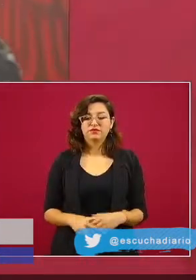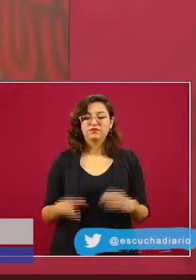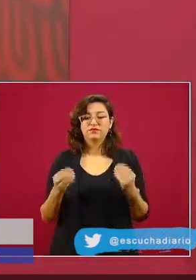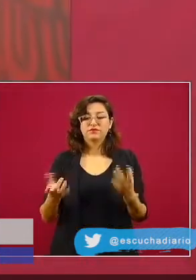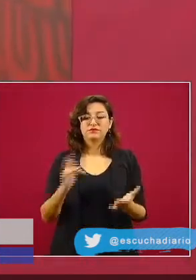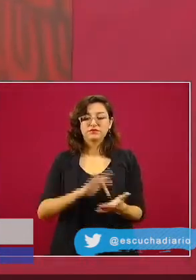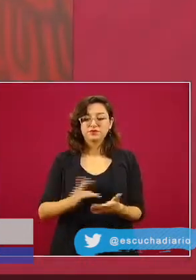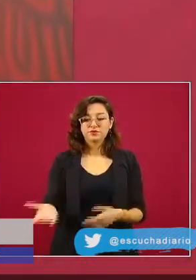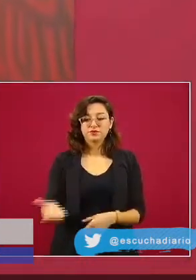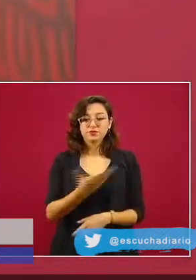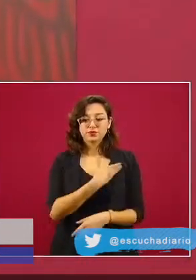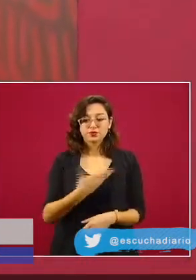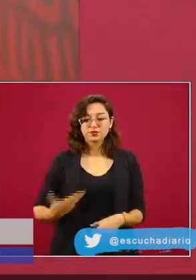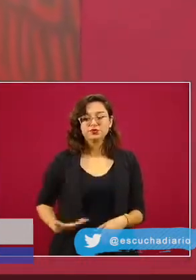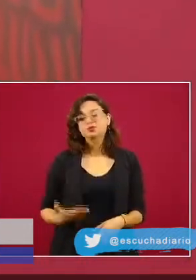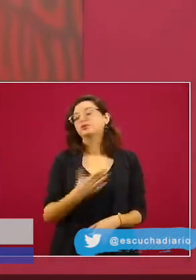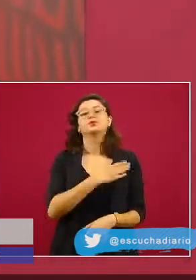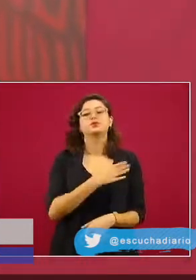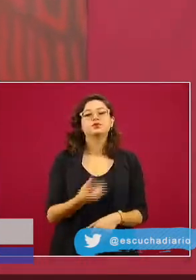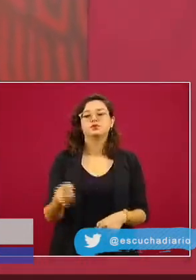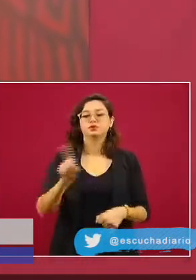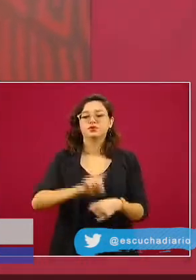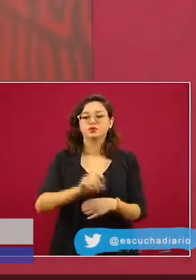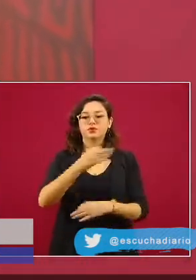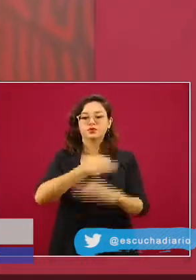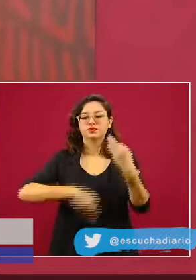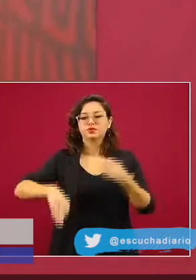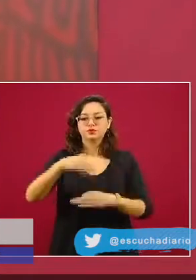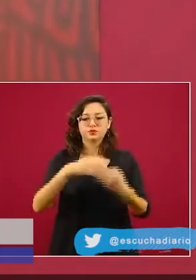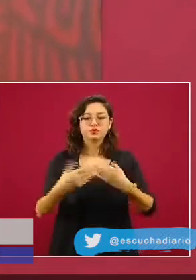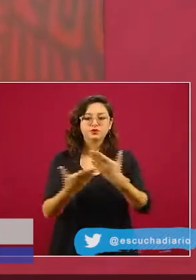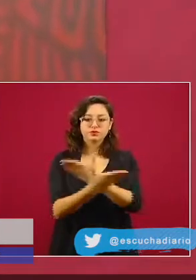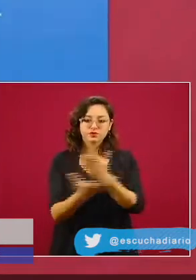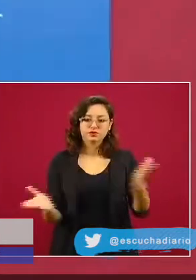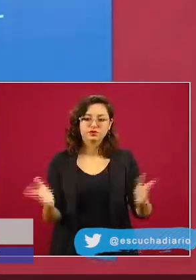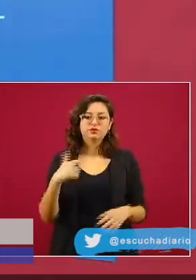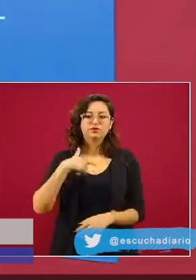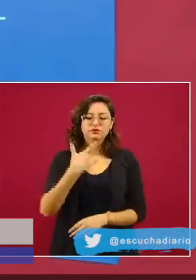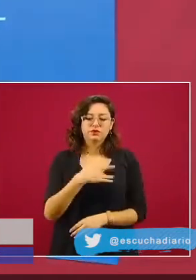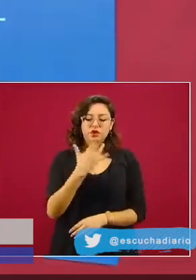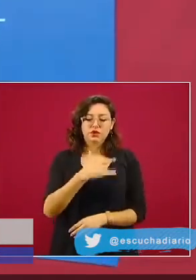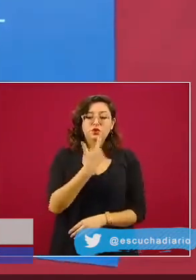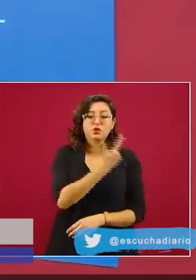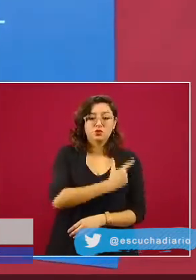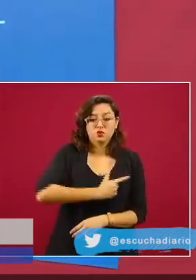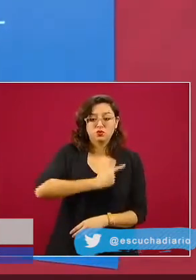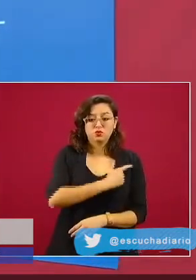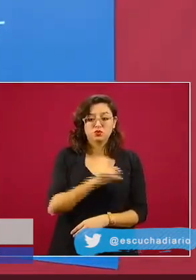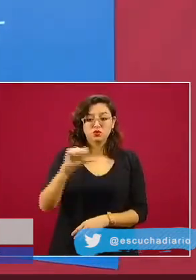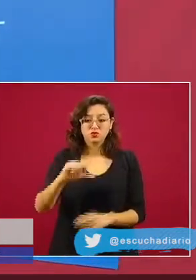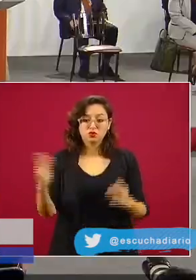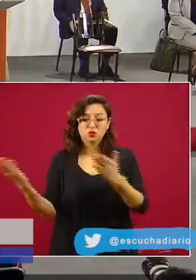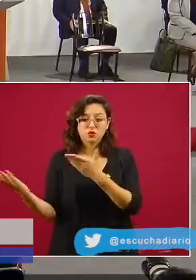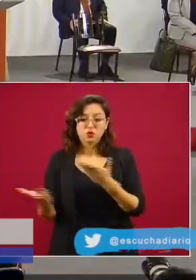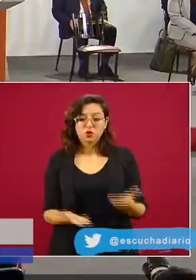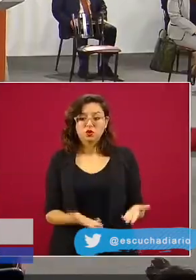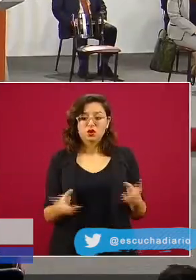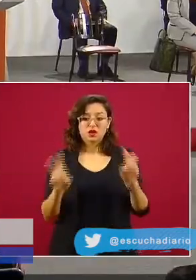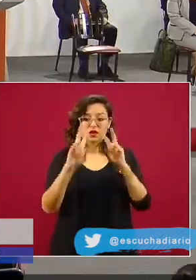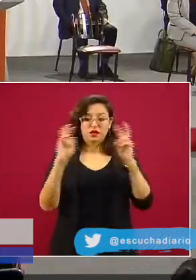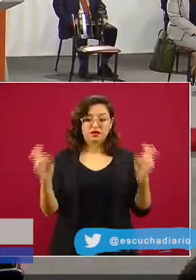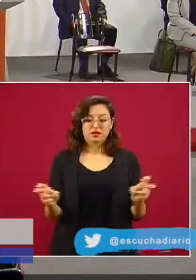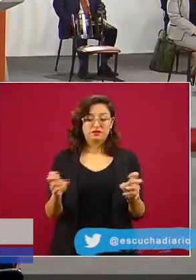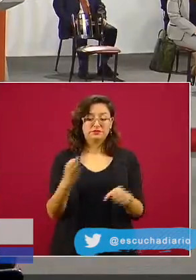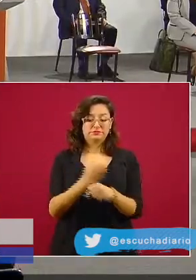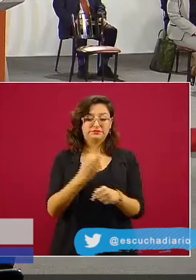invitación al director de twitter en méxico para que asista a la conferencia del presidente y dé una explicación sobre cómo funcionan los bots y las